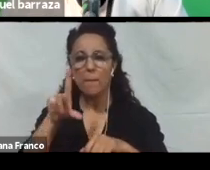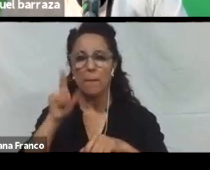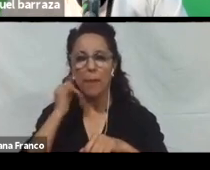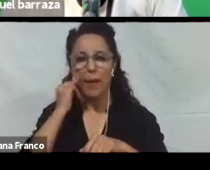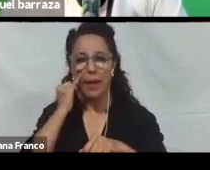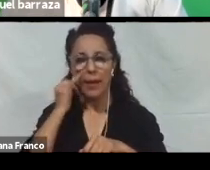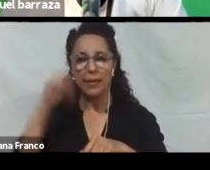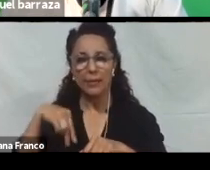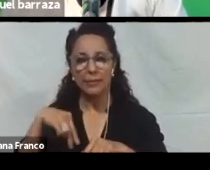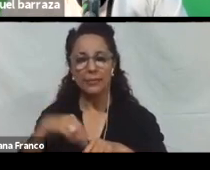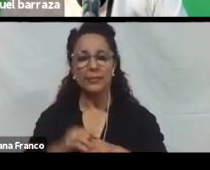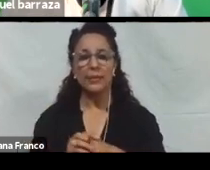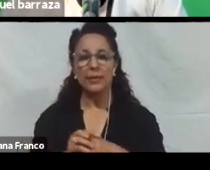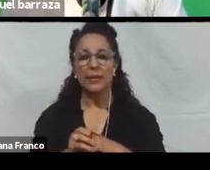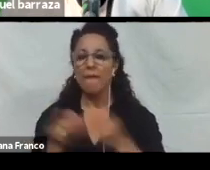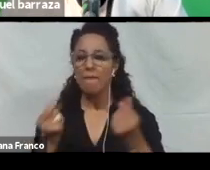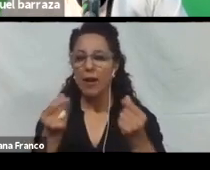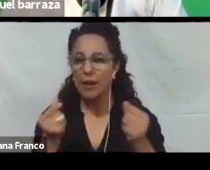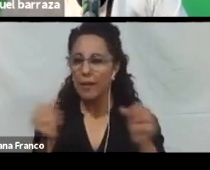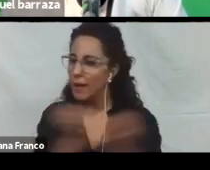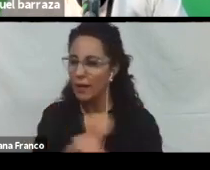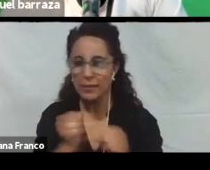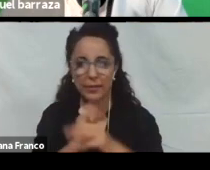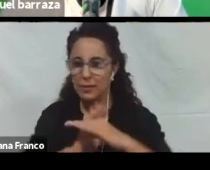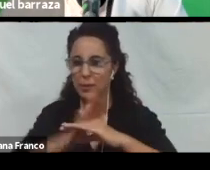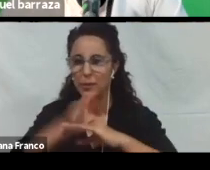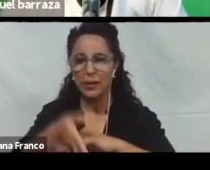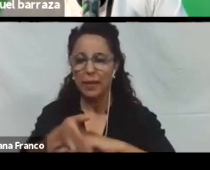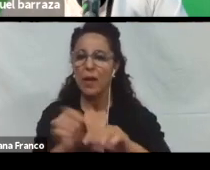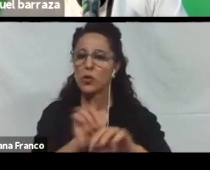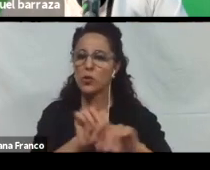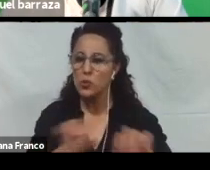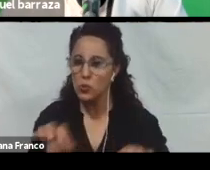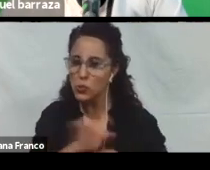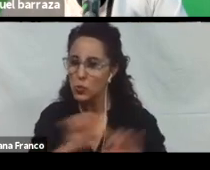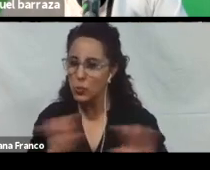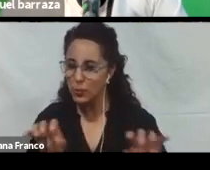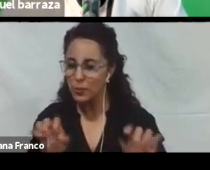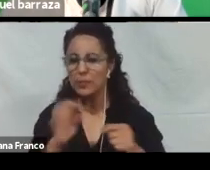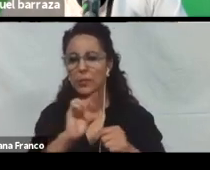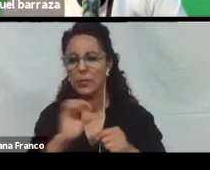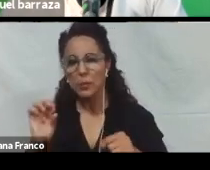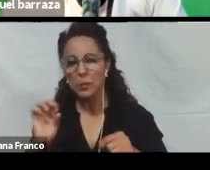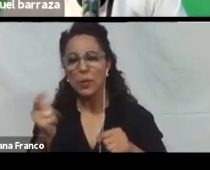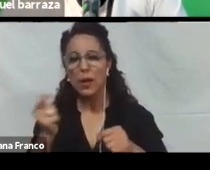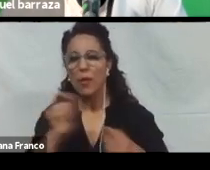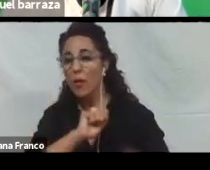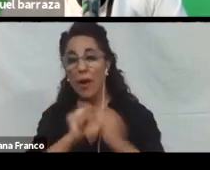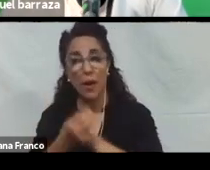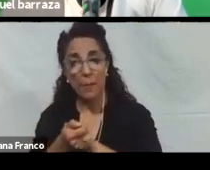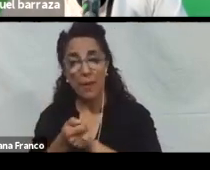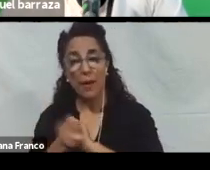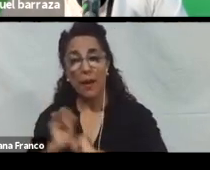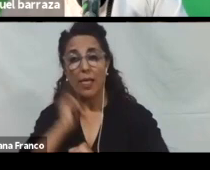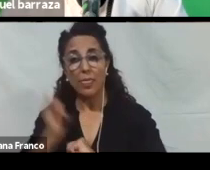Validar. Accesibilidad. Para agregar. Subtitulado. Para cambiar. Los tamaños. De texto. O